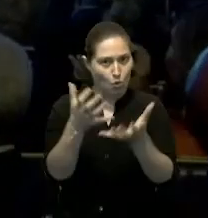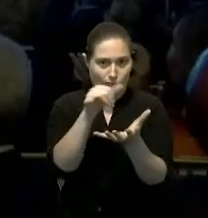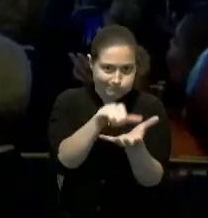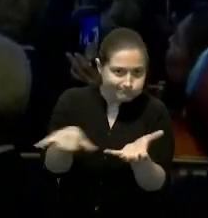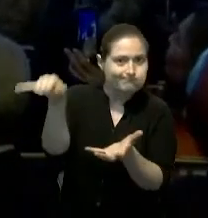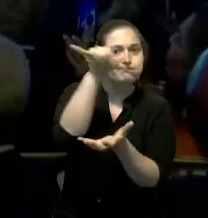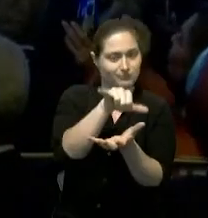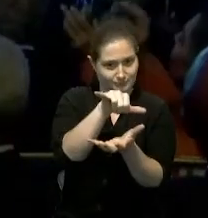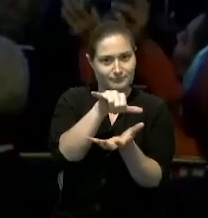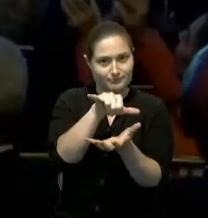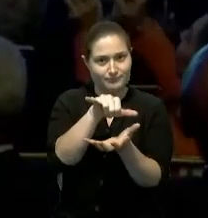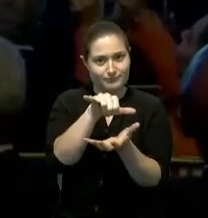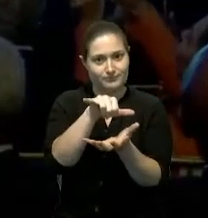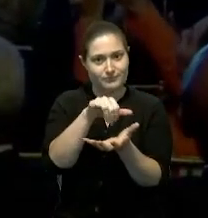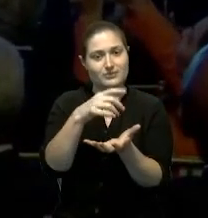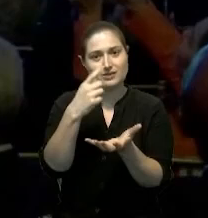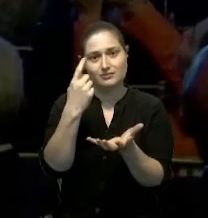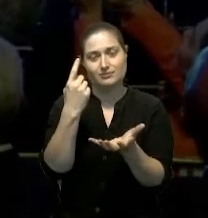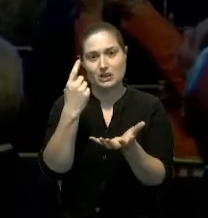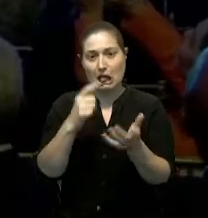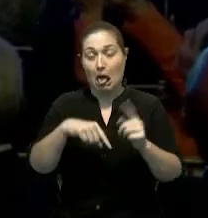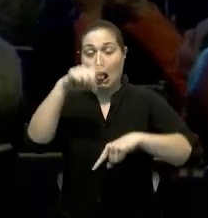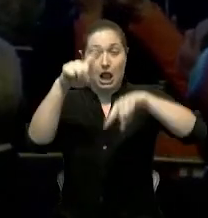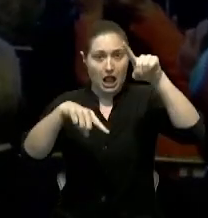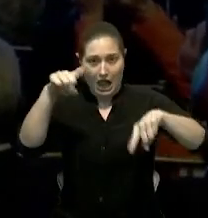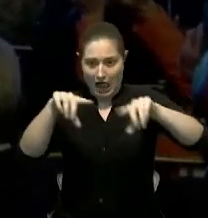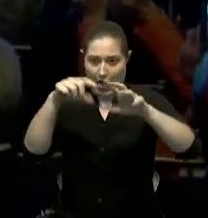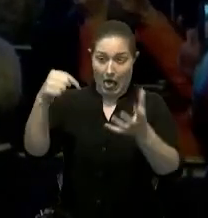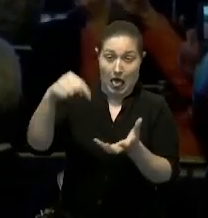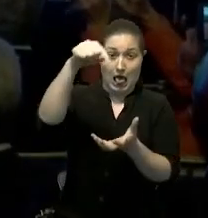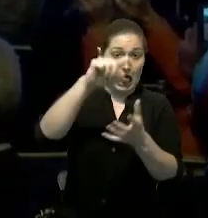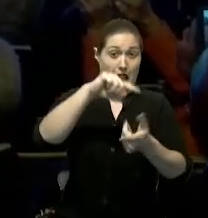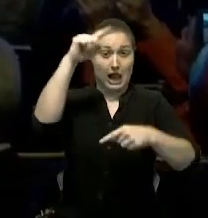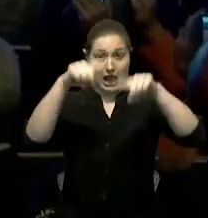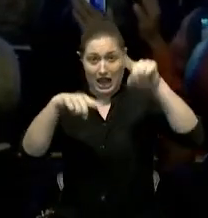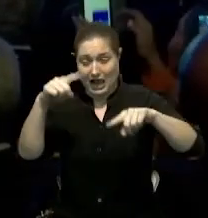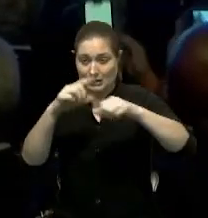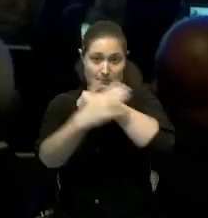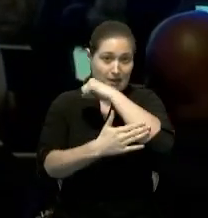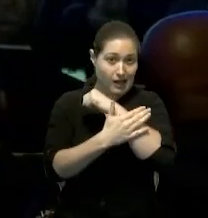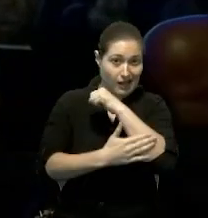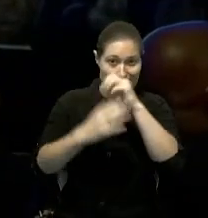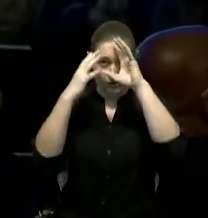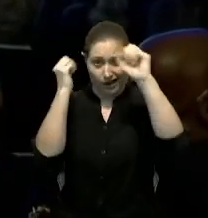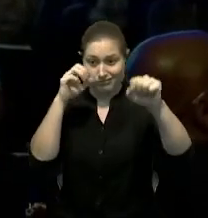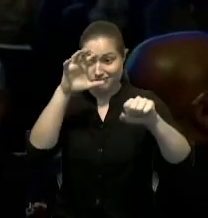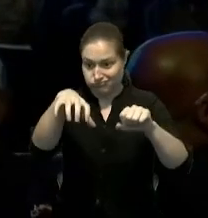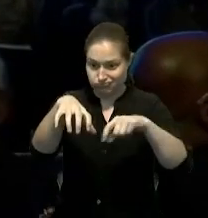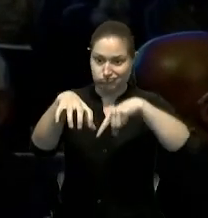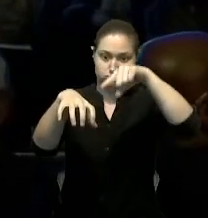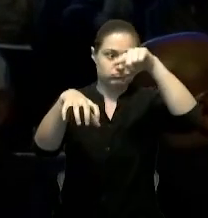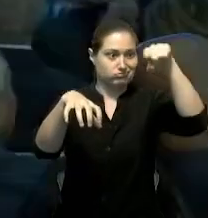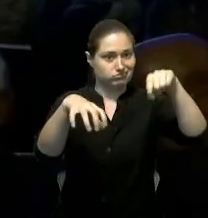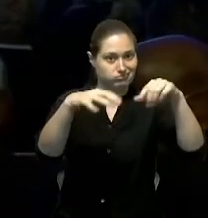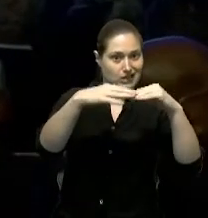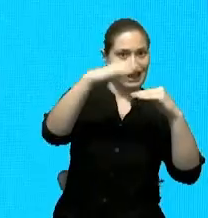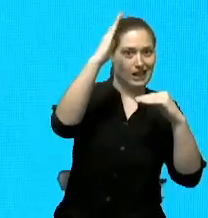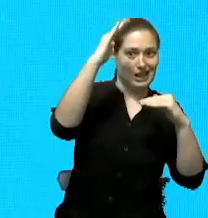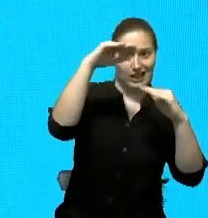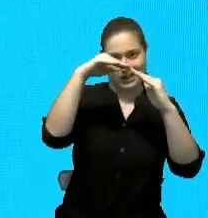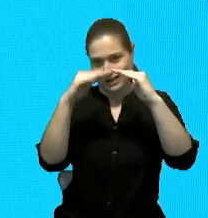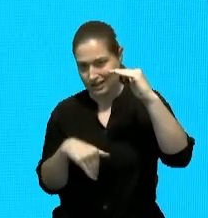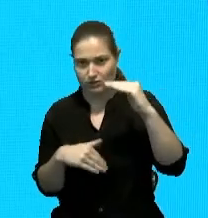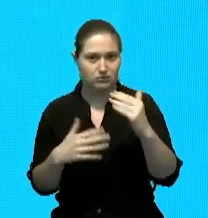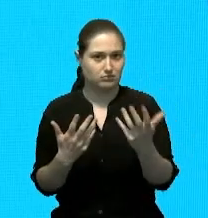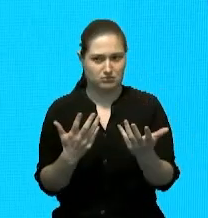ya similares y que no haya esa diferencia de tarifas que había anteriormente, muchas veces sin